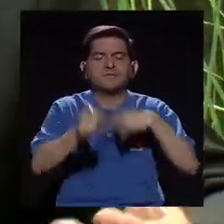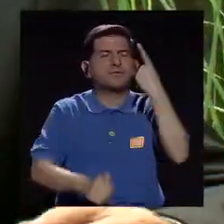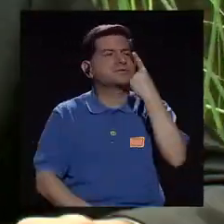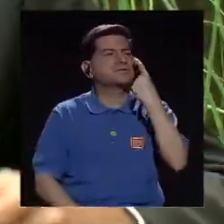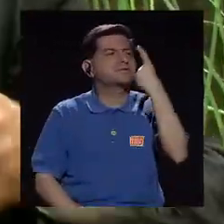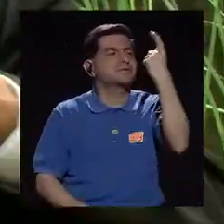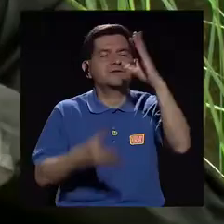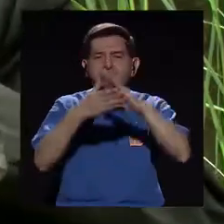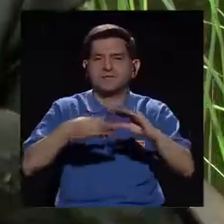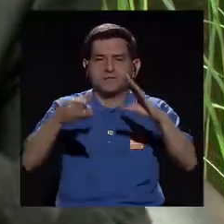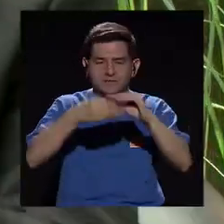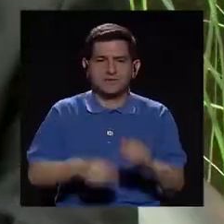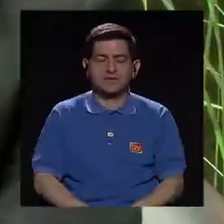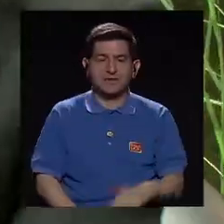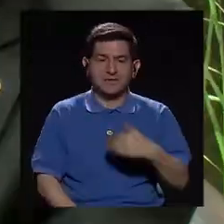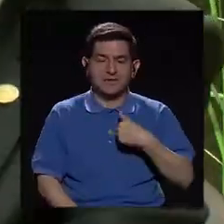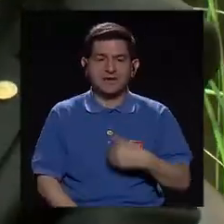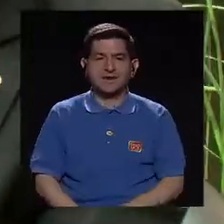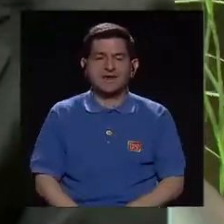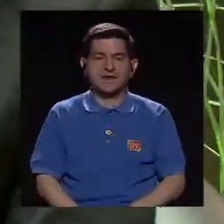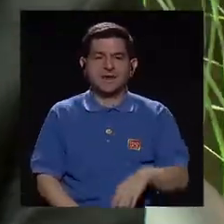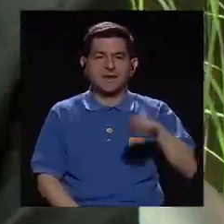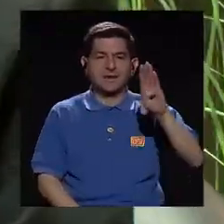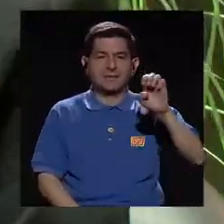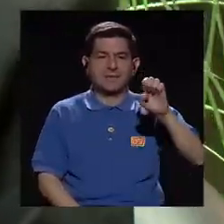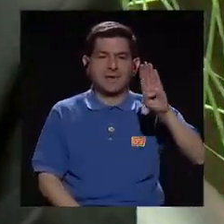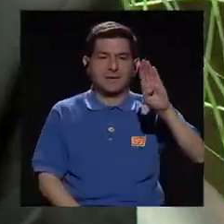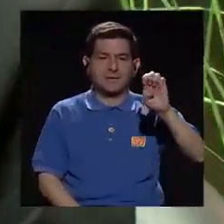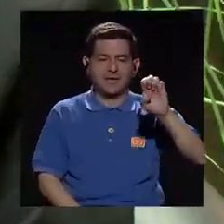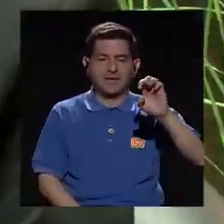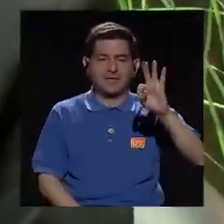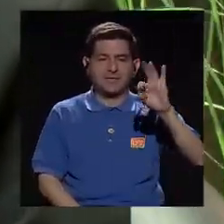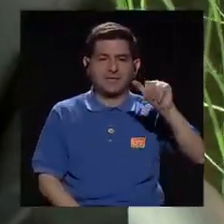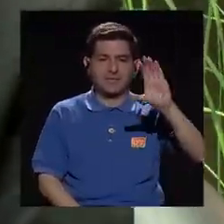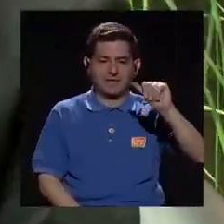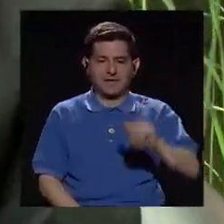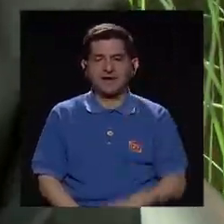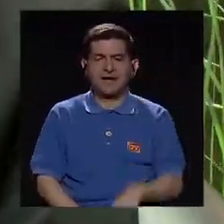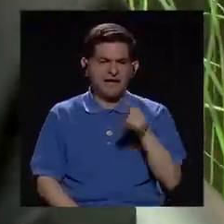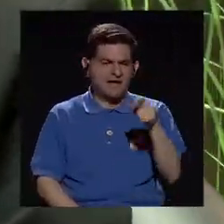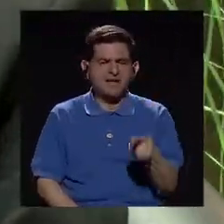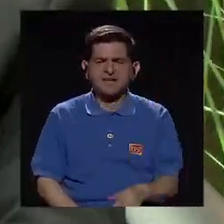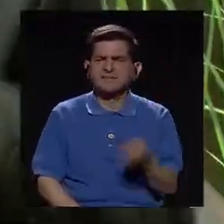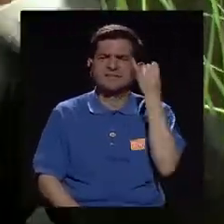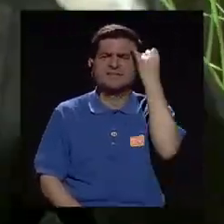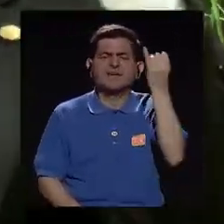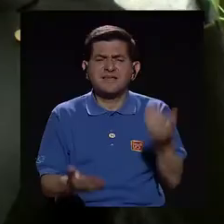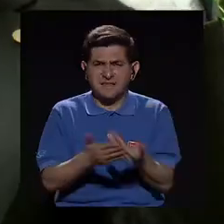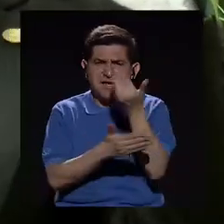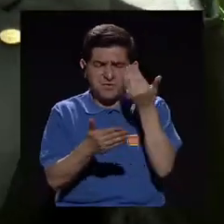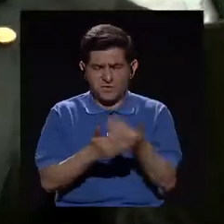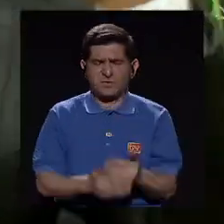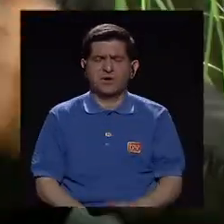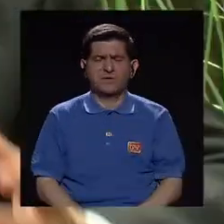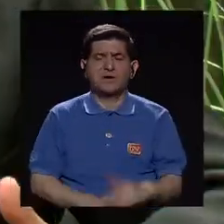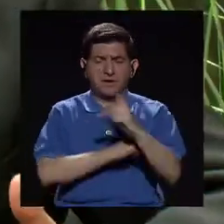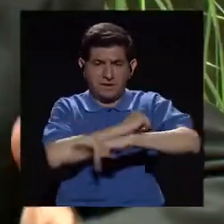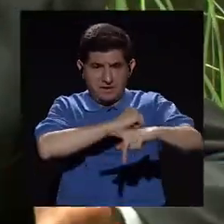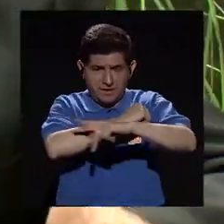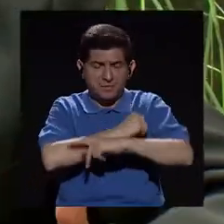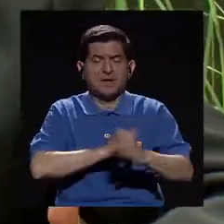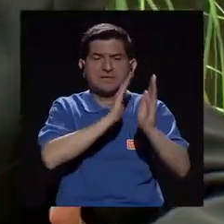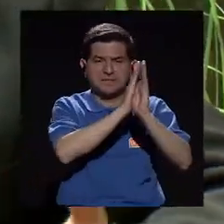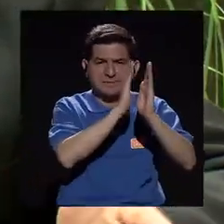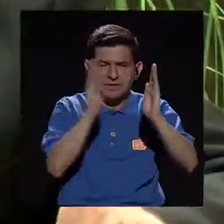cuento. Tenemos una bebeteca en el hogar La Posada de Belén. El concepto de bebeteca es bastante novedoso. Nuestro